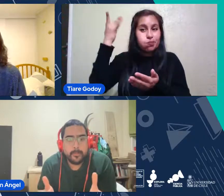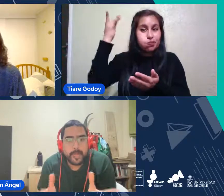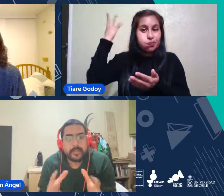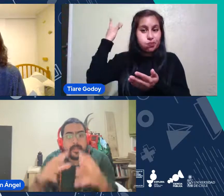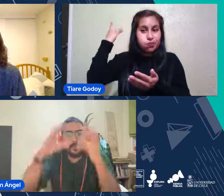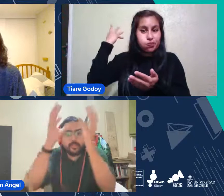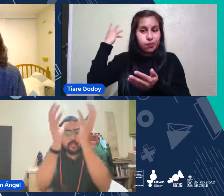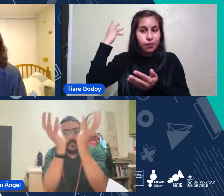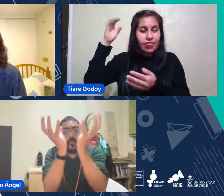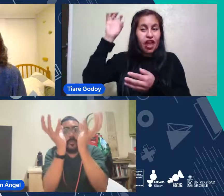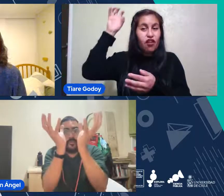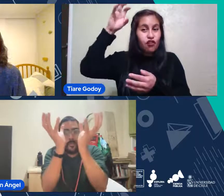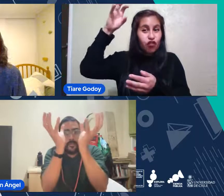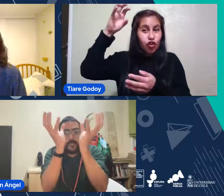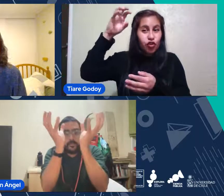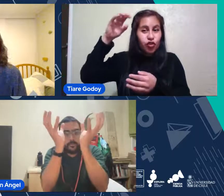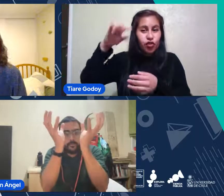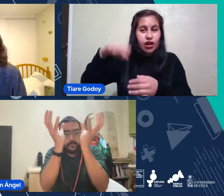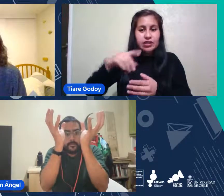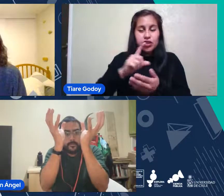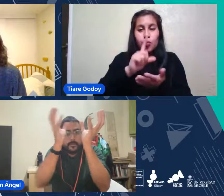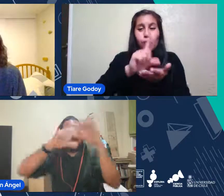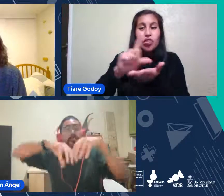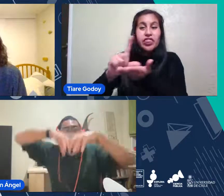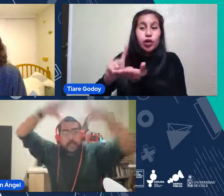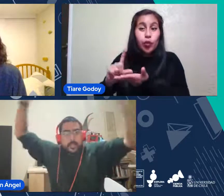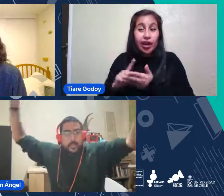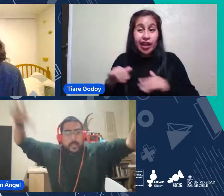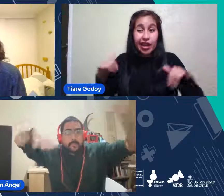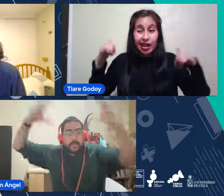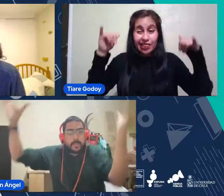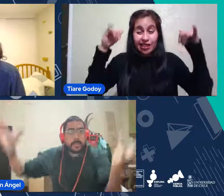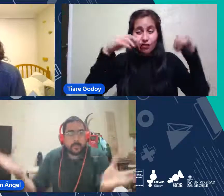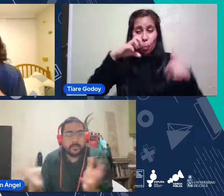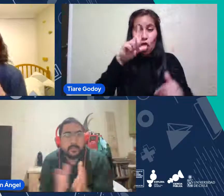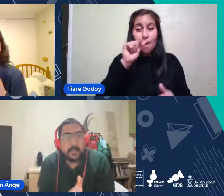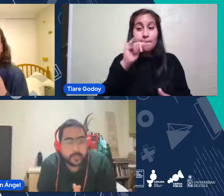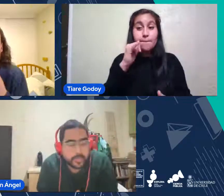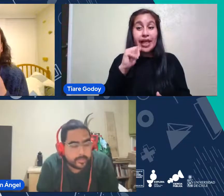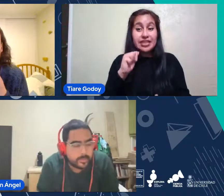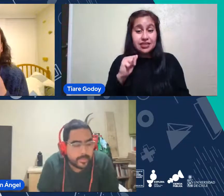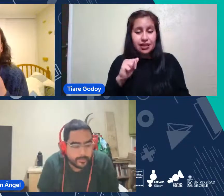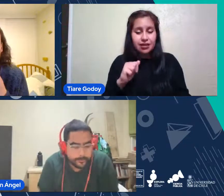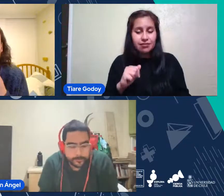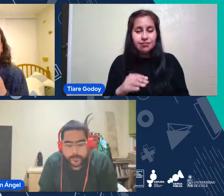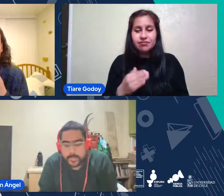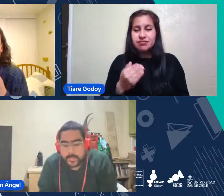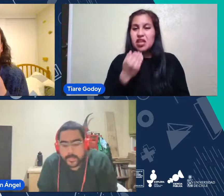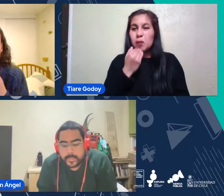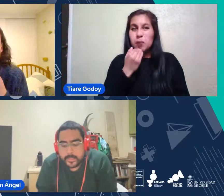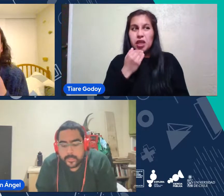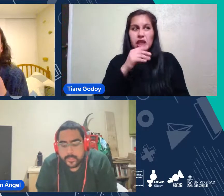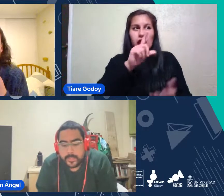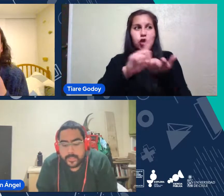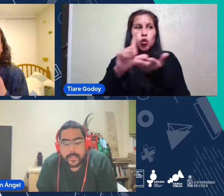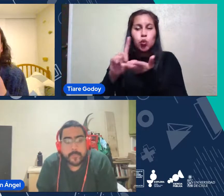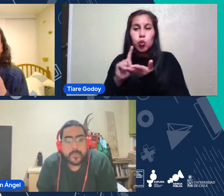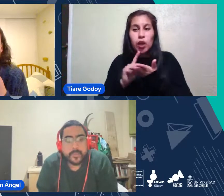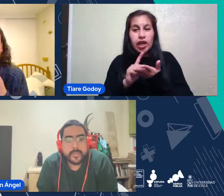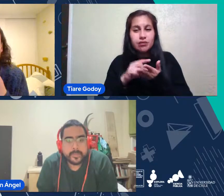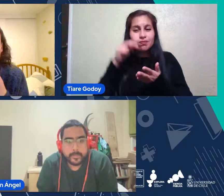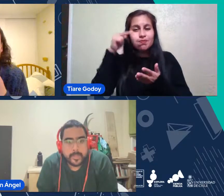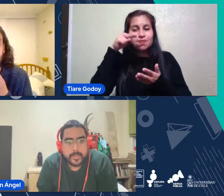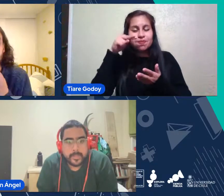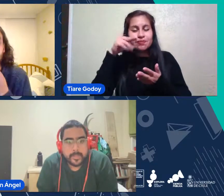Focos De plaza Son estos Focos Esféricos Que eso Tira Tira También Para arriba Para todos lados Entonces El